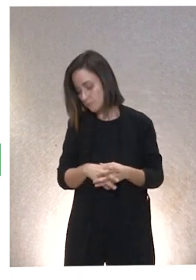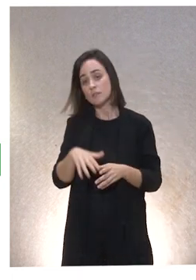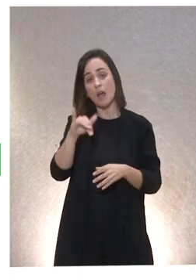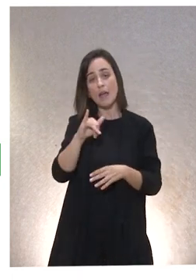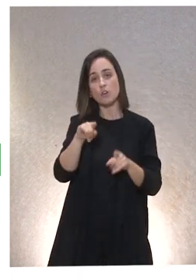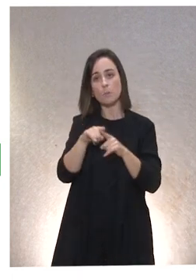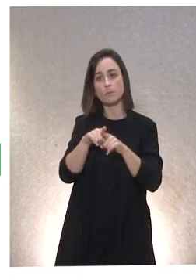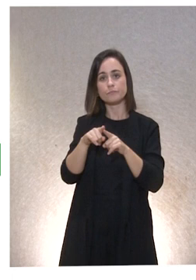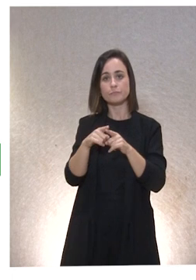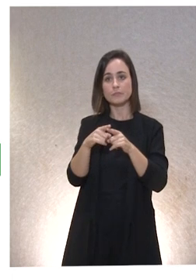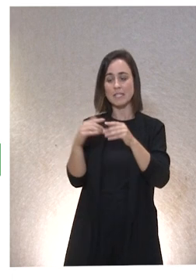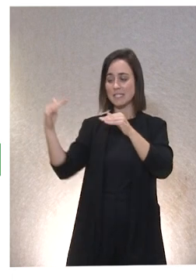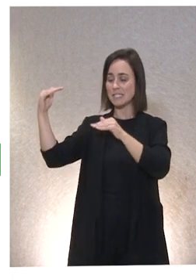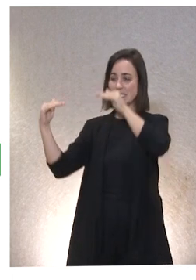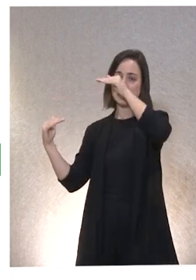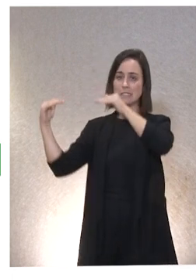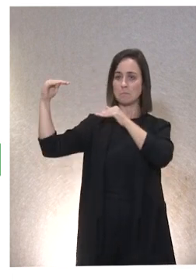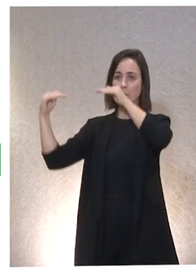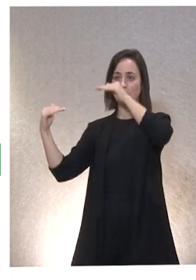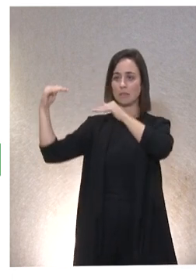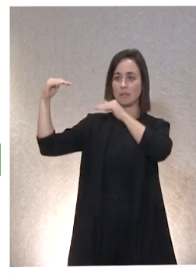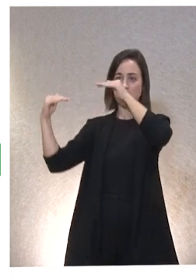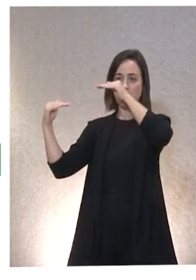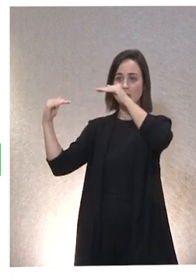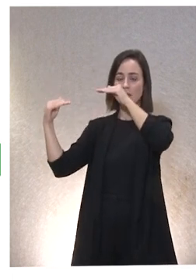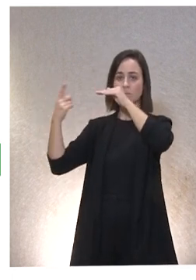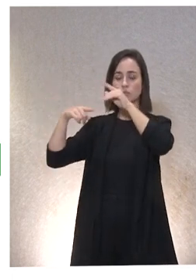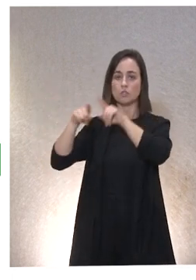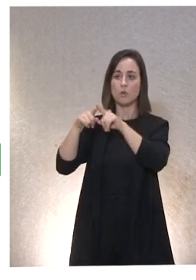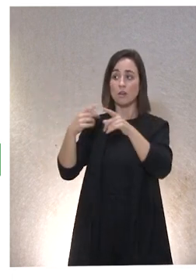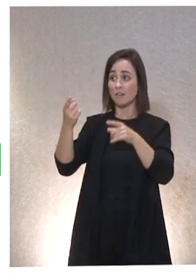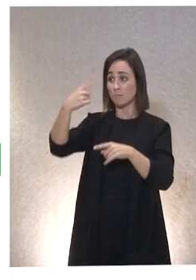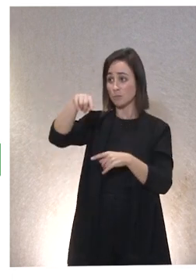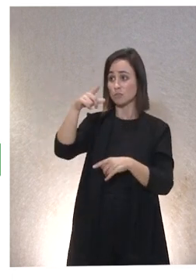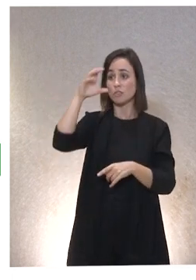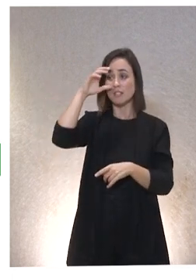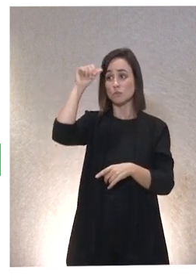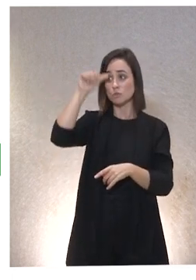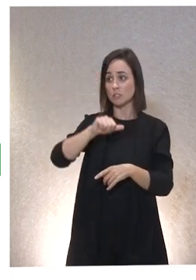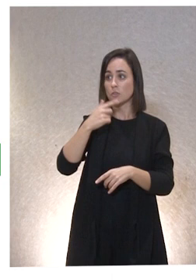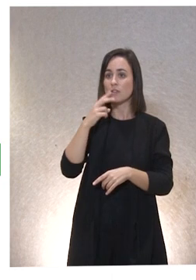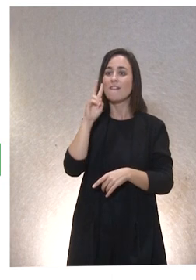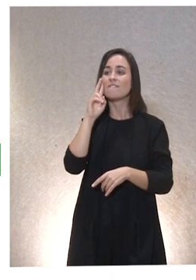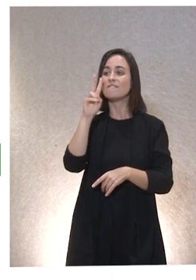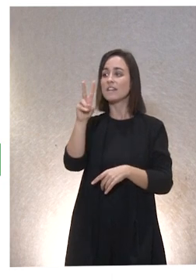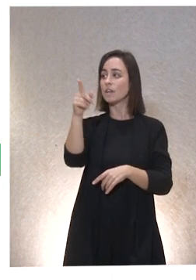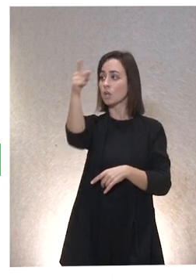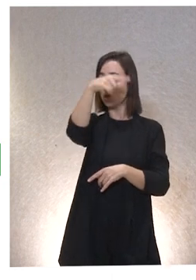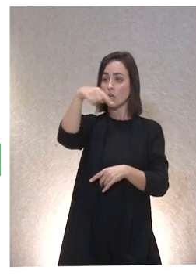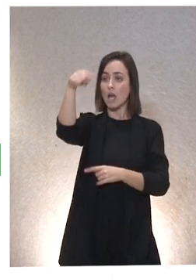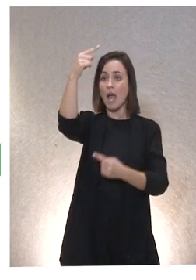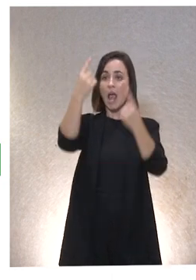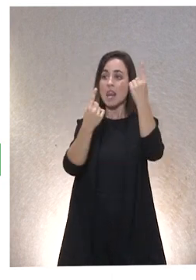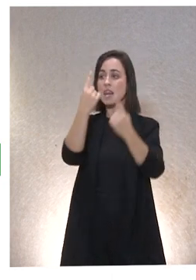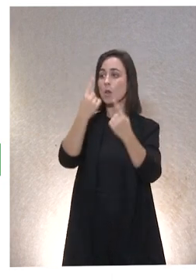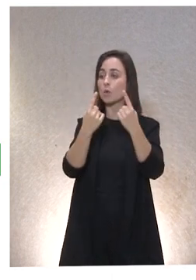yo estoy hablando y de momento vosotras estáis escuchando pacientemente. Pero yo ya estoy viendo receptividades, aunque después querría